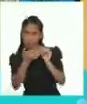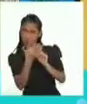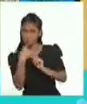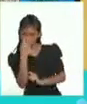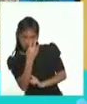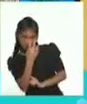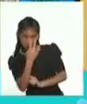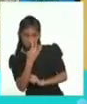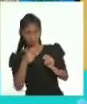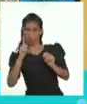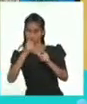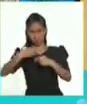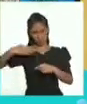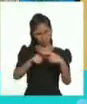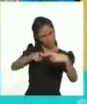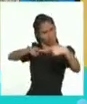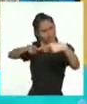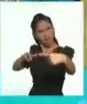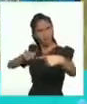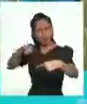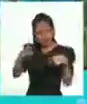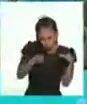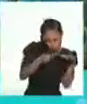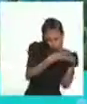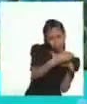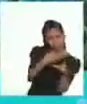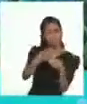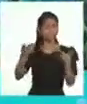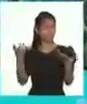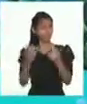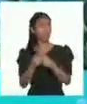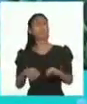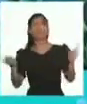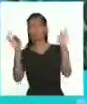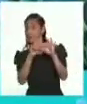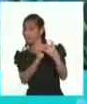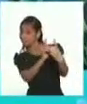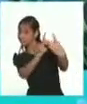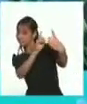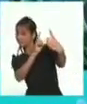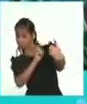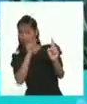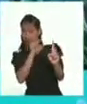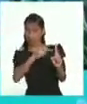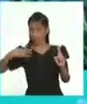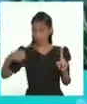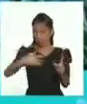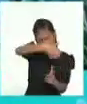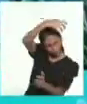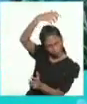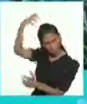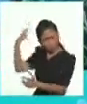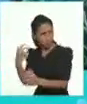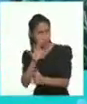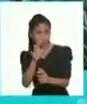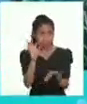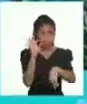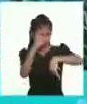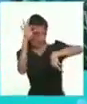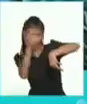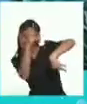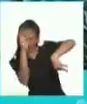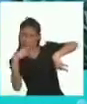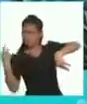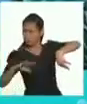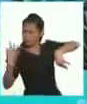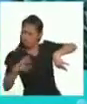¿pueden distinguirlo fácilmente, verdad? Es bueno que mantengamos una distancia segura de este pez león. Las espinas en su